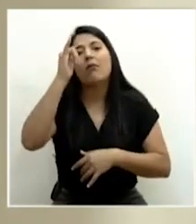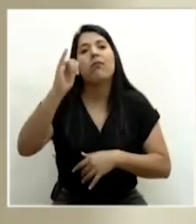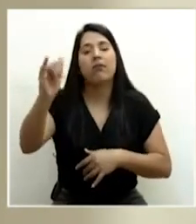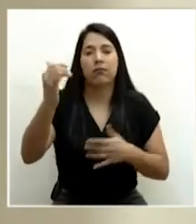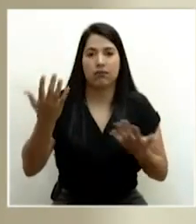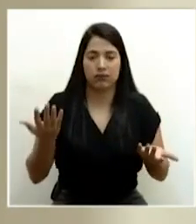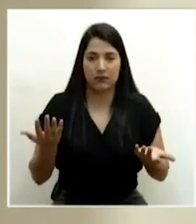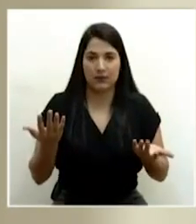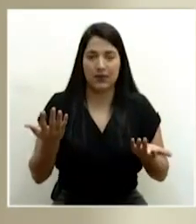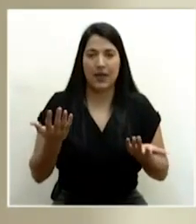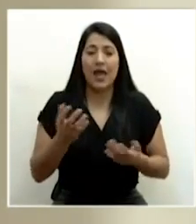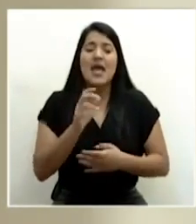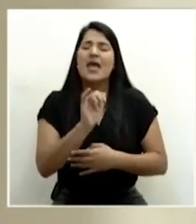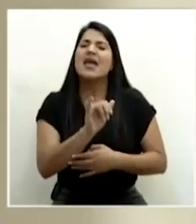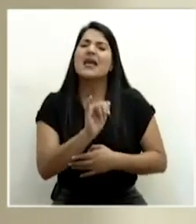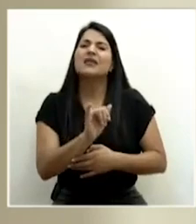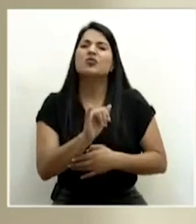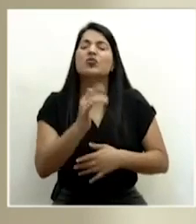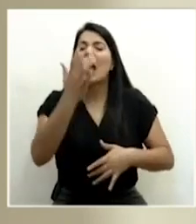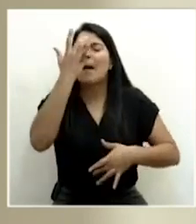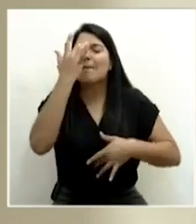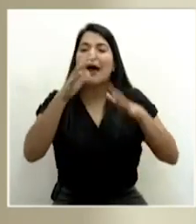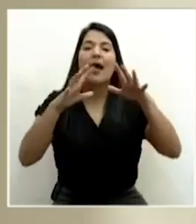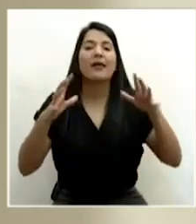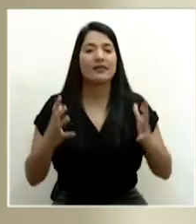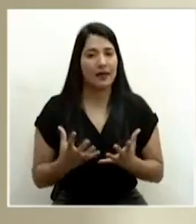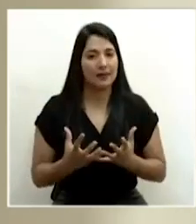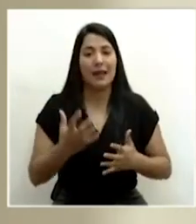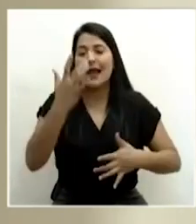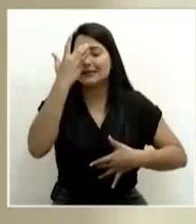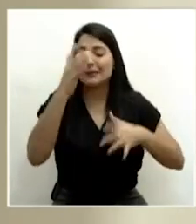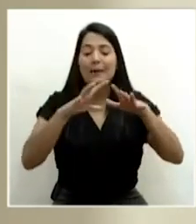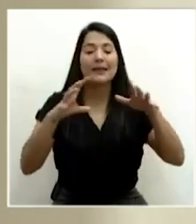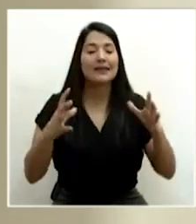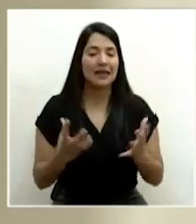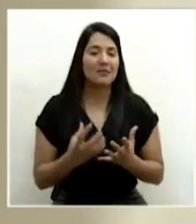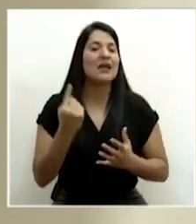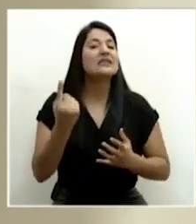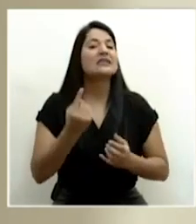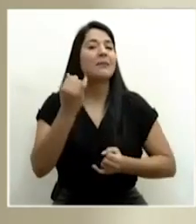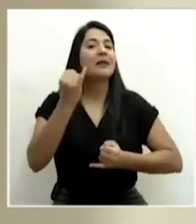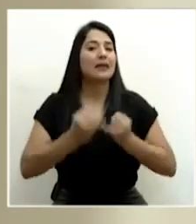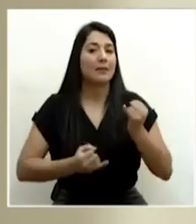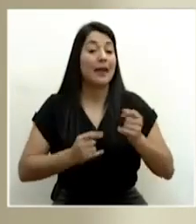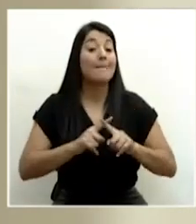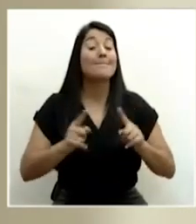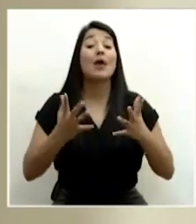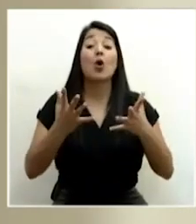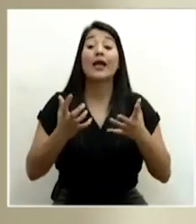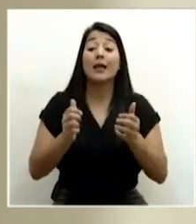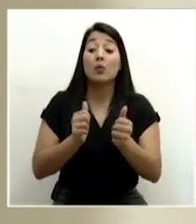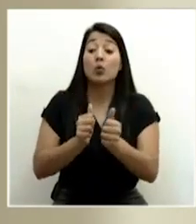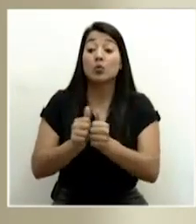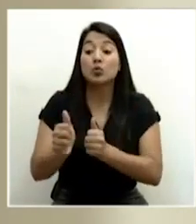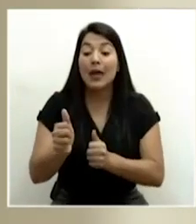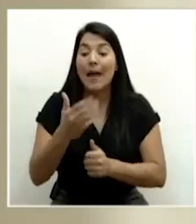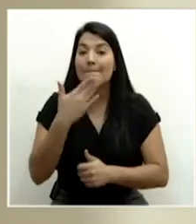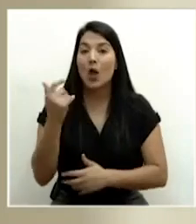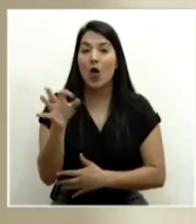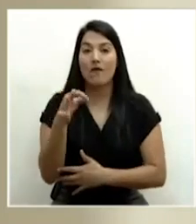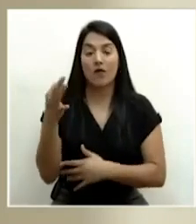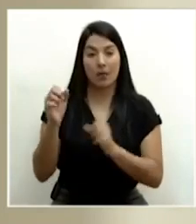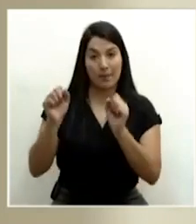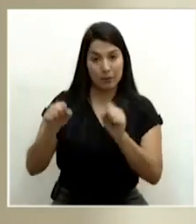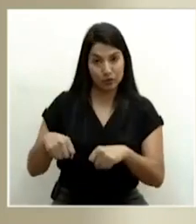esto es una pandemia y las pandemias pasan. Pero queremos pasar esto lo mejor librados posible.